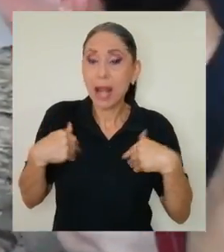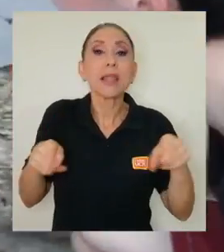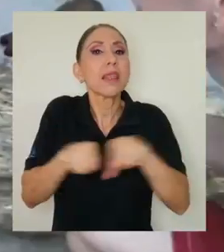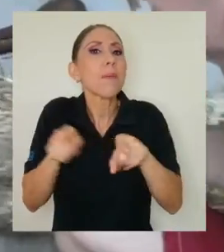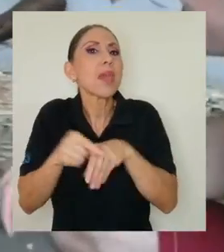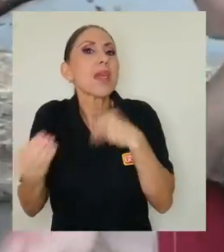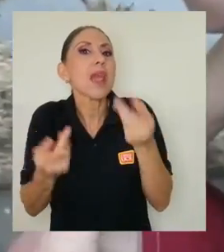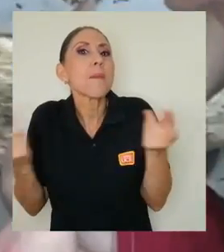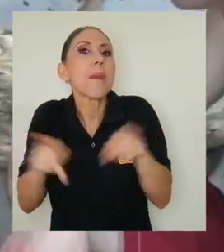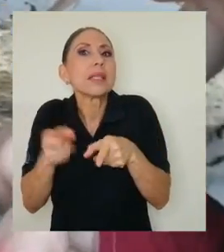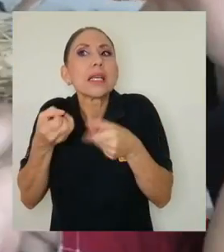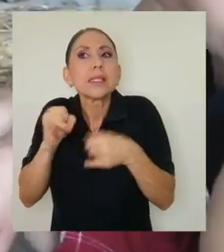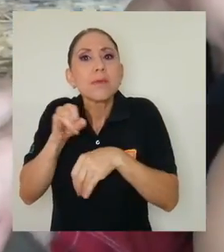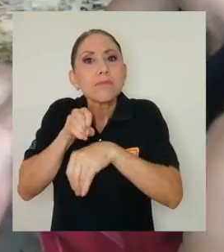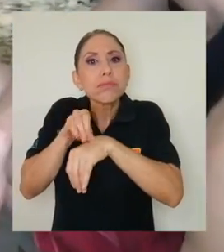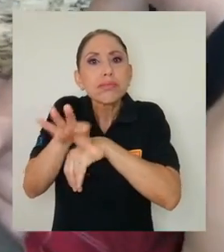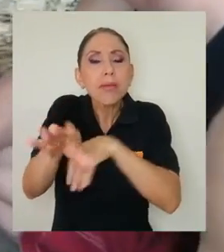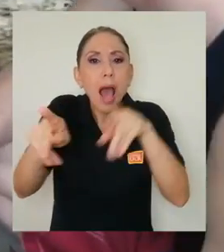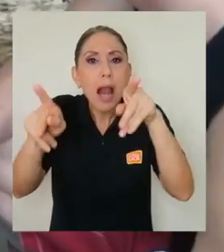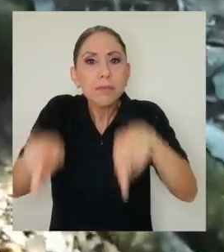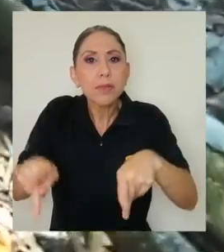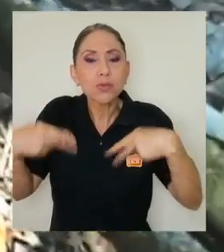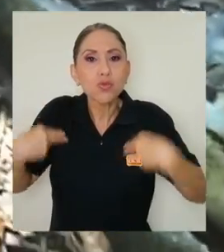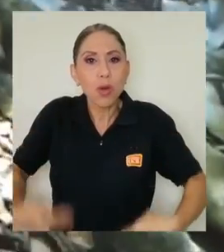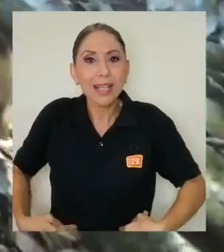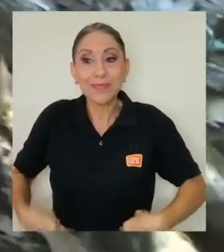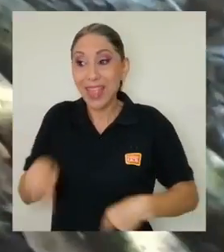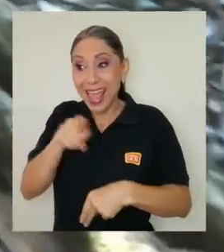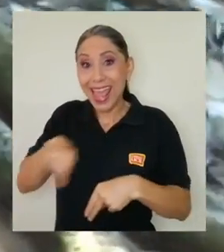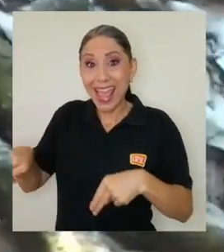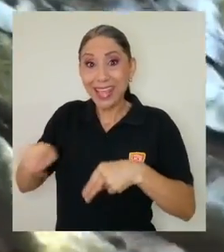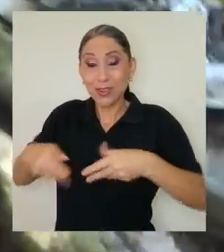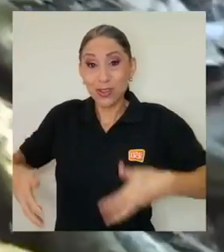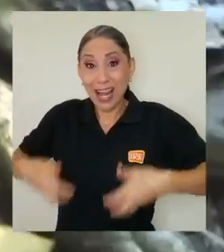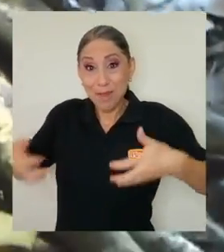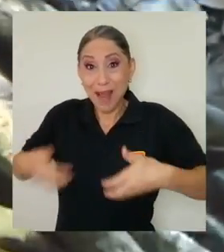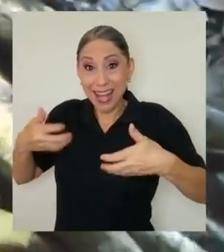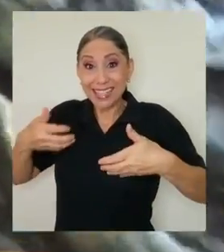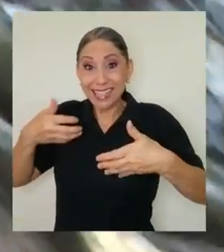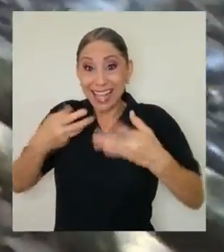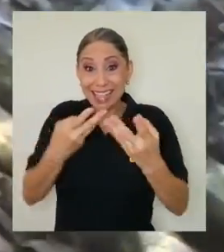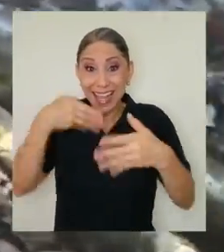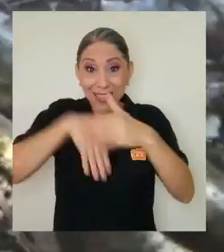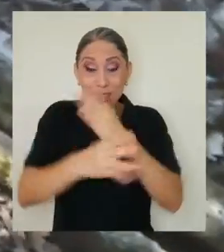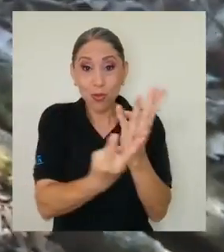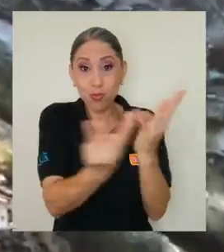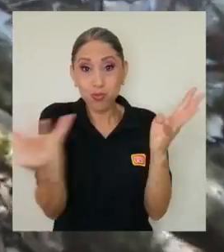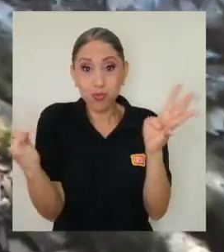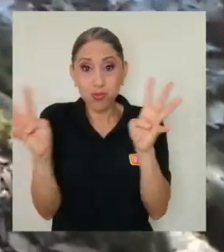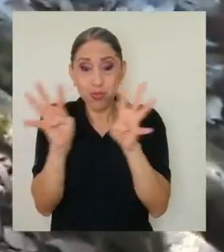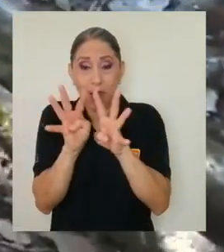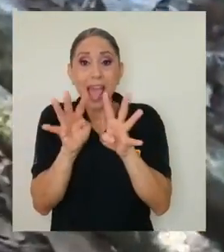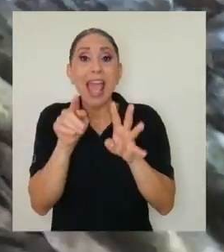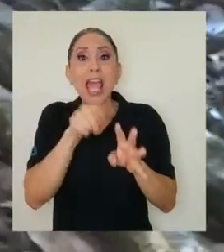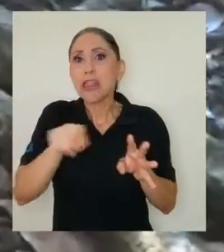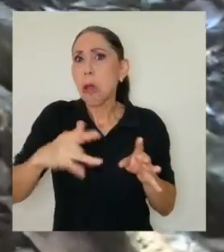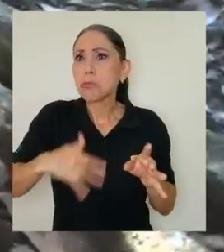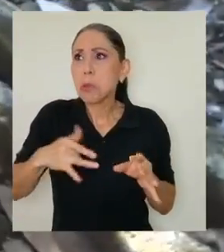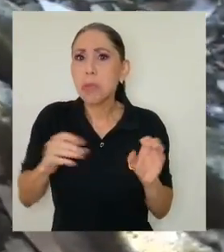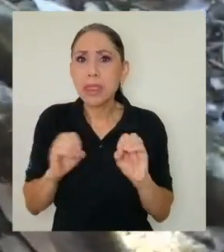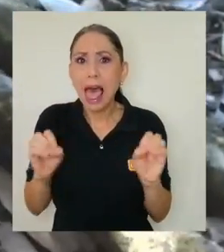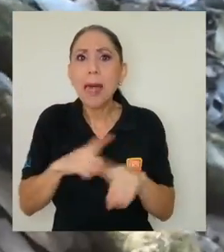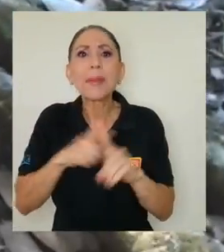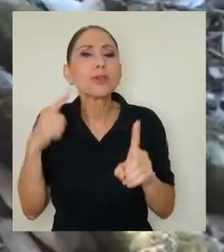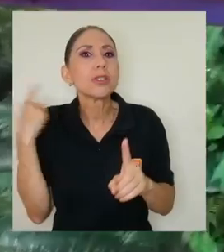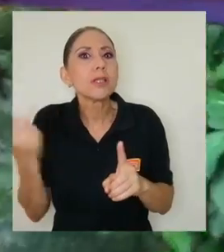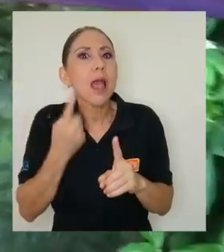humano-animal. Los animales en cautiverio actúan como portadores asintomáticos y expulsan intermitentemente bacterias en